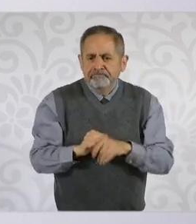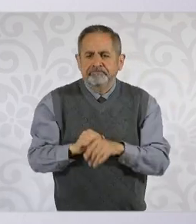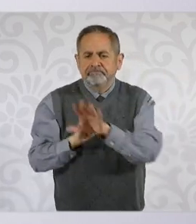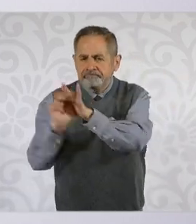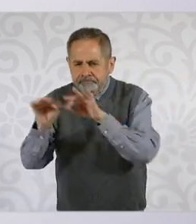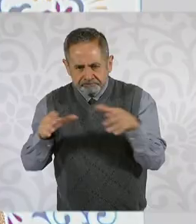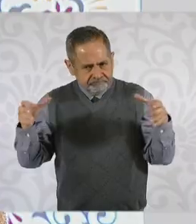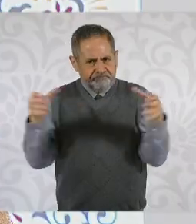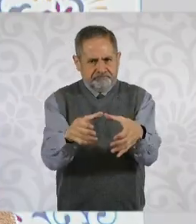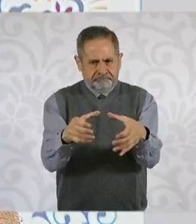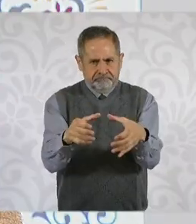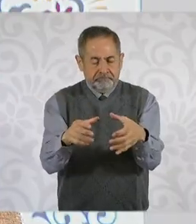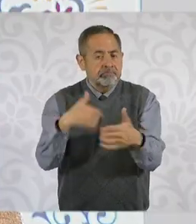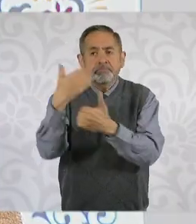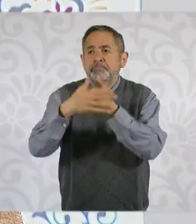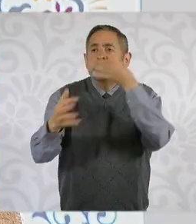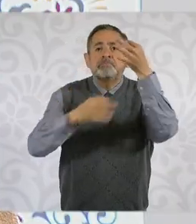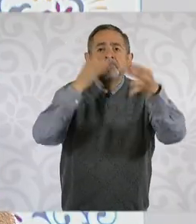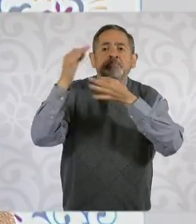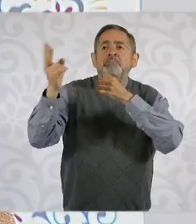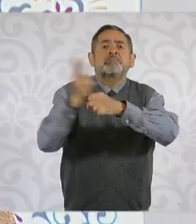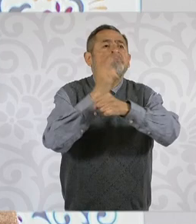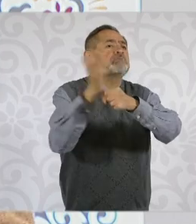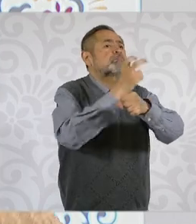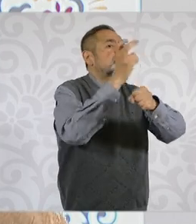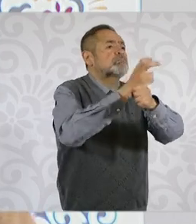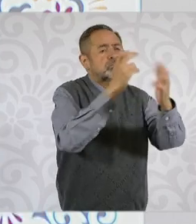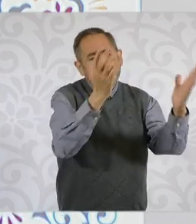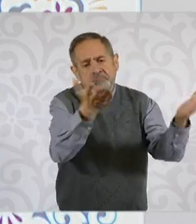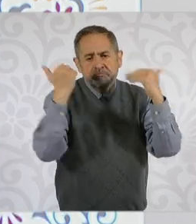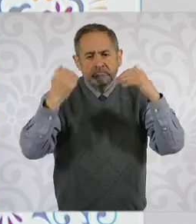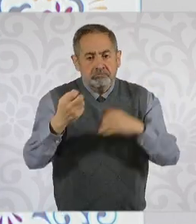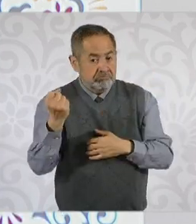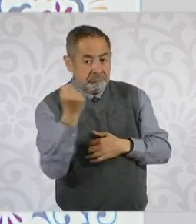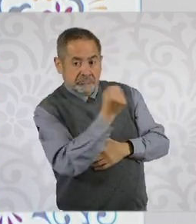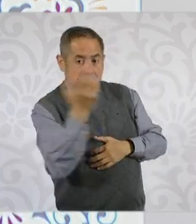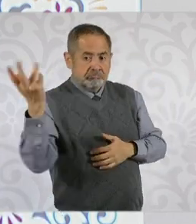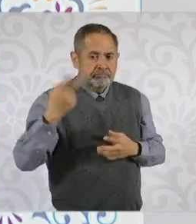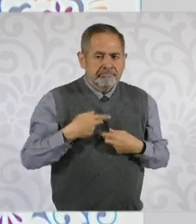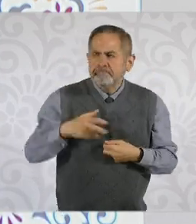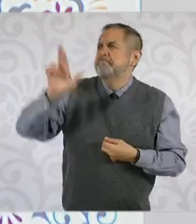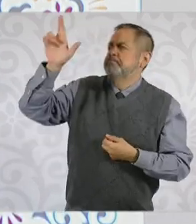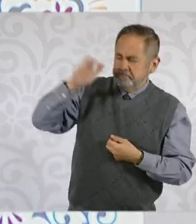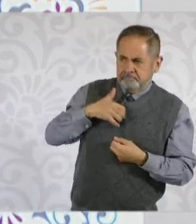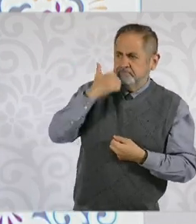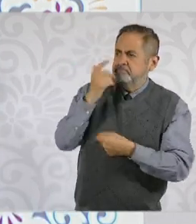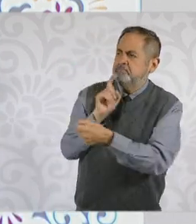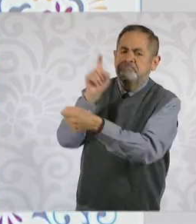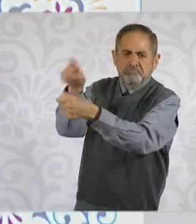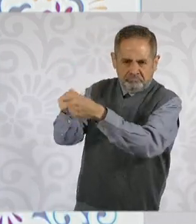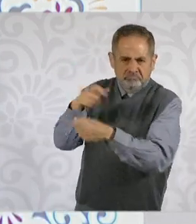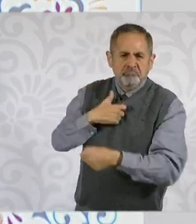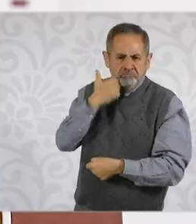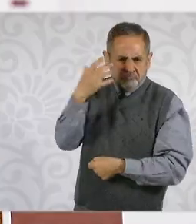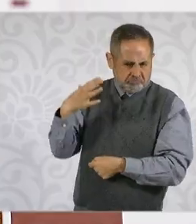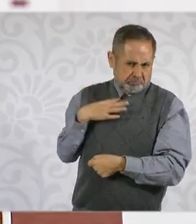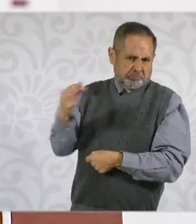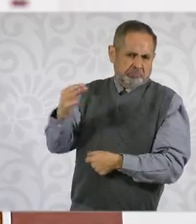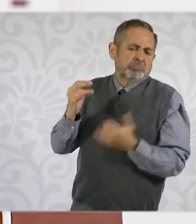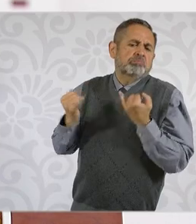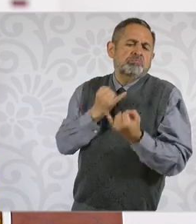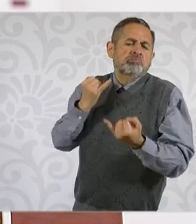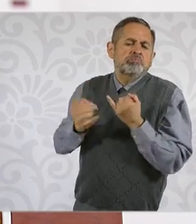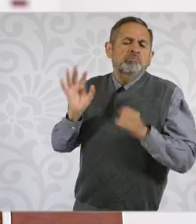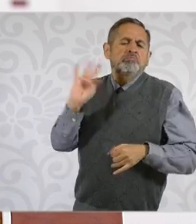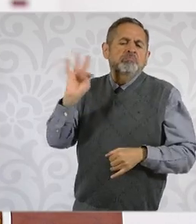viene una convocatoria, se inscriben quienes quieren participar, tienen